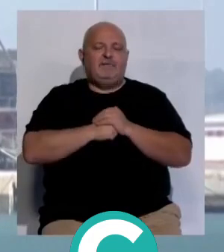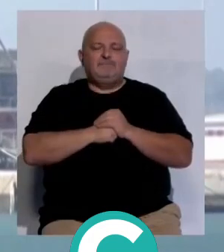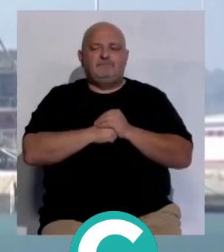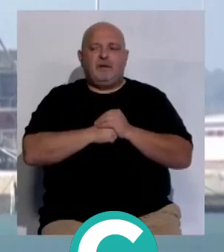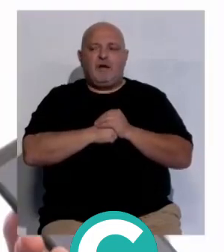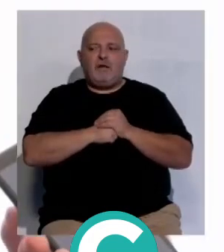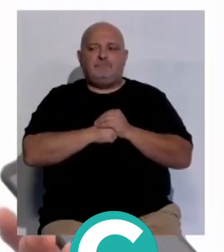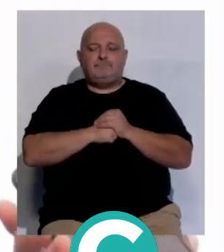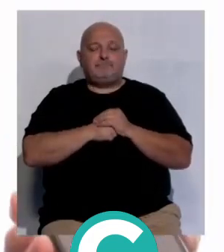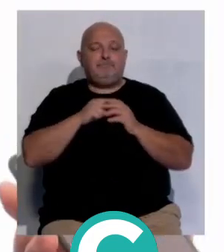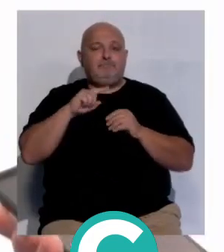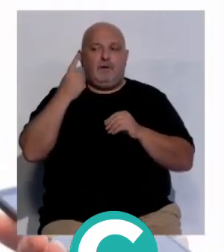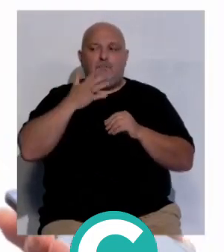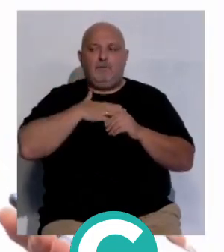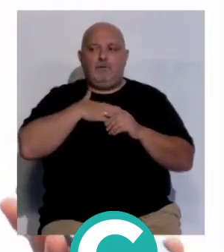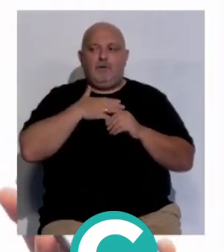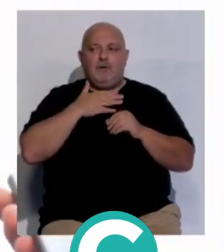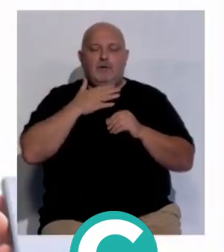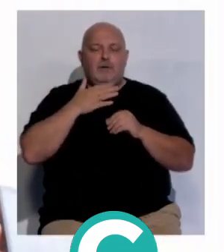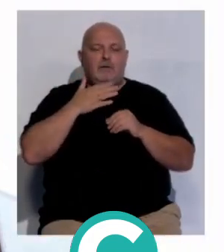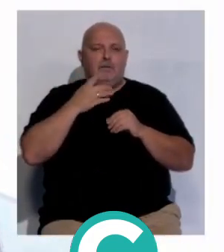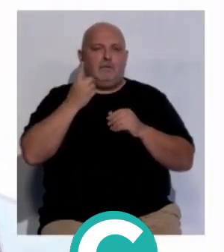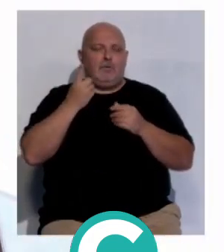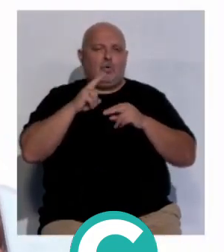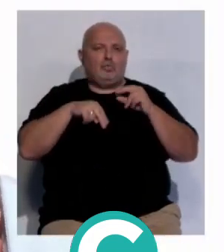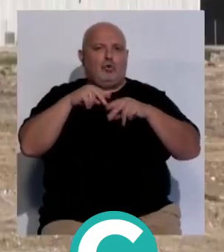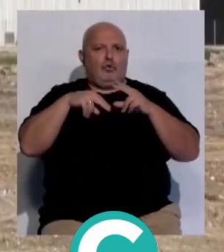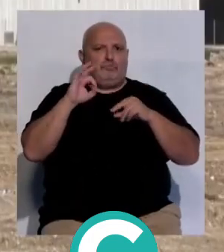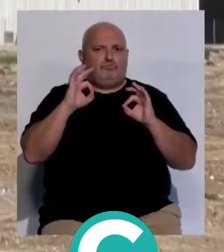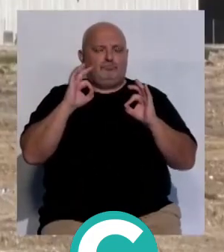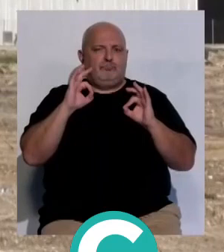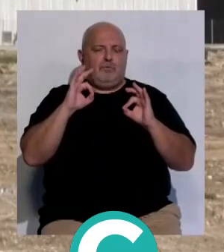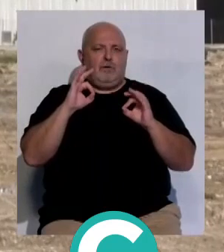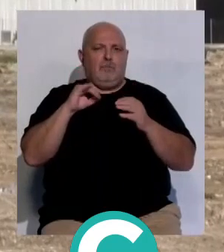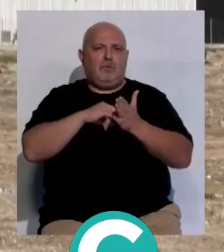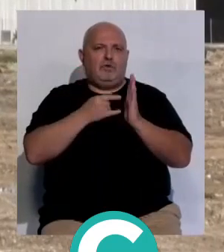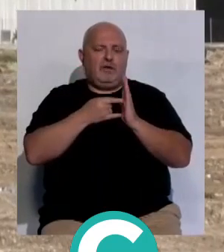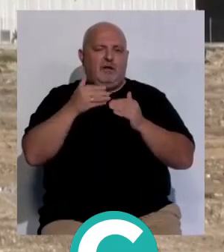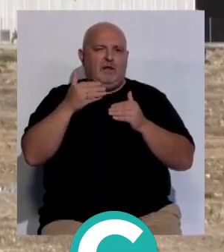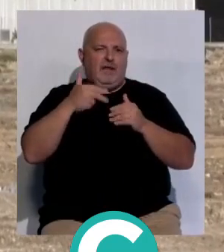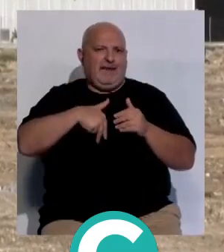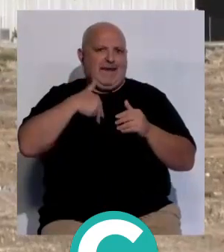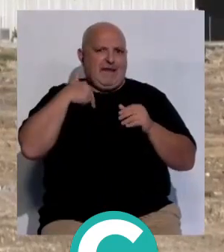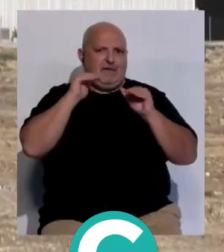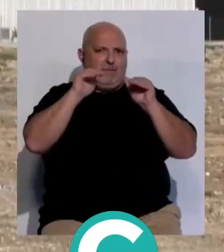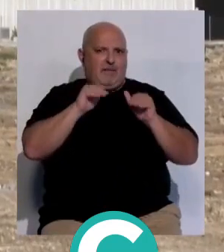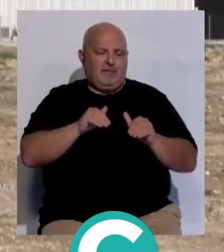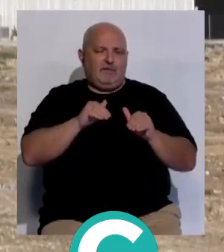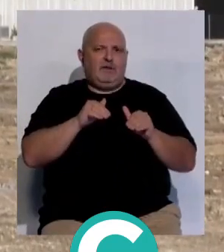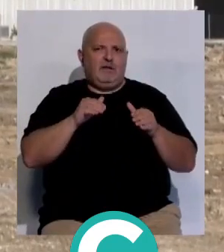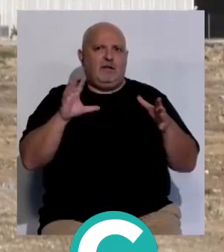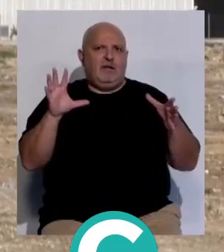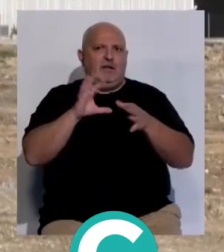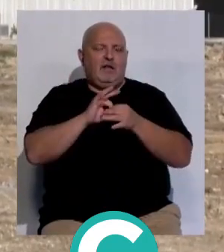y este es el primer proyecto y comenzamos con la construcción del proyecto de cargas generales que va a estar